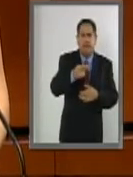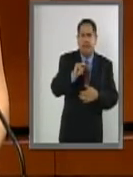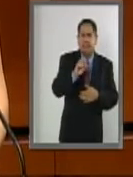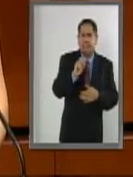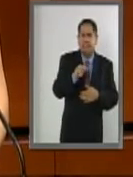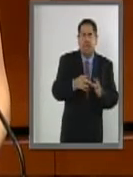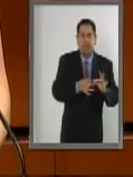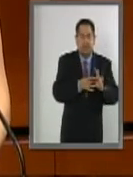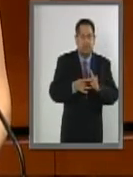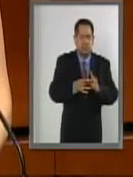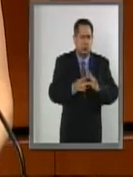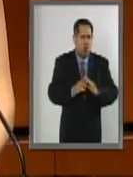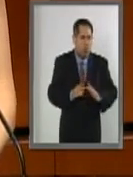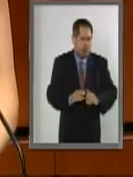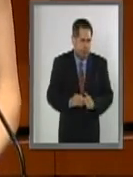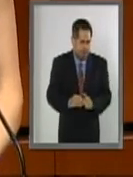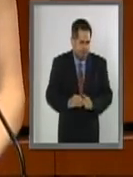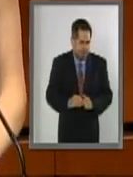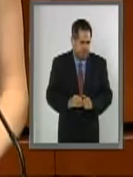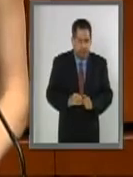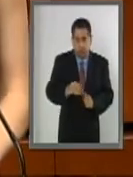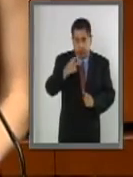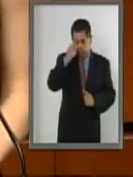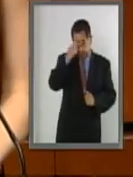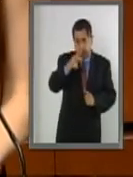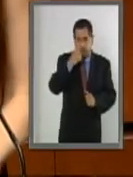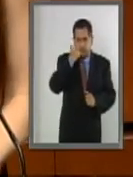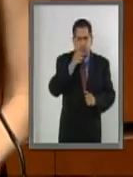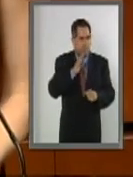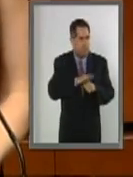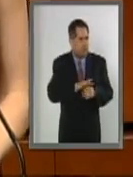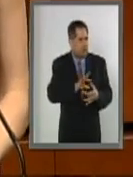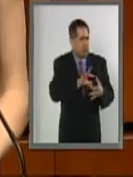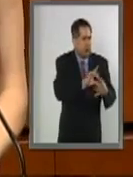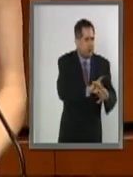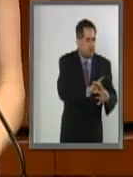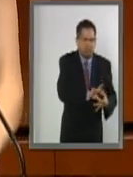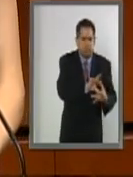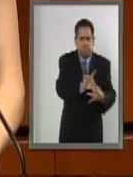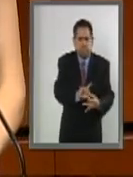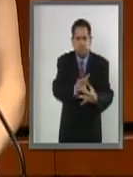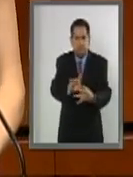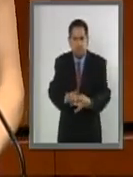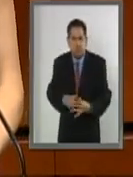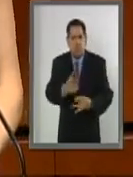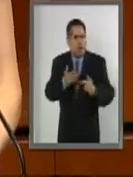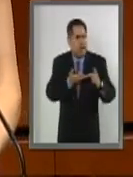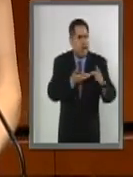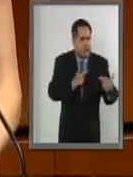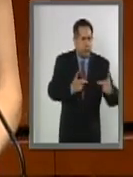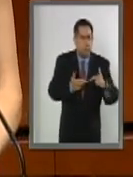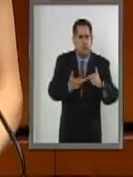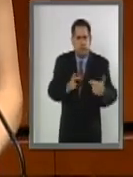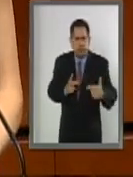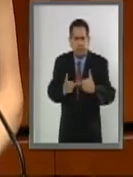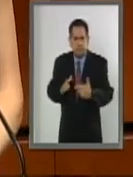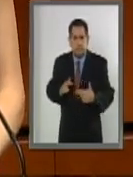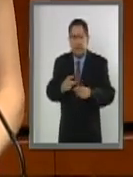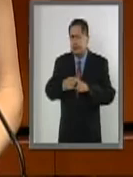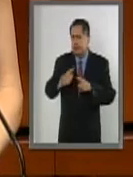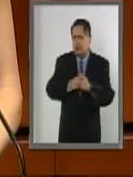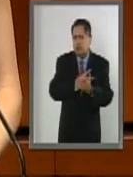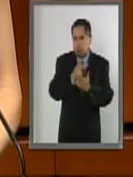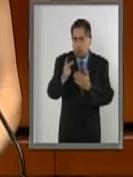México busca constantemente estrechar los vínculos, los lazos y todos los programas de cooperación